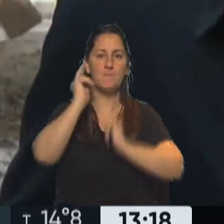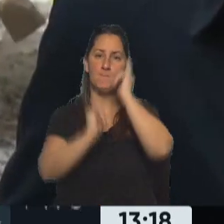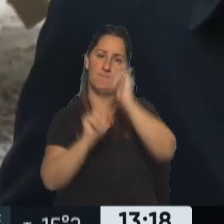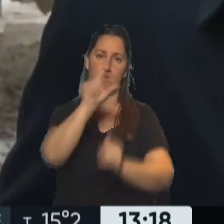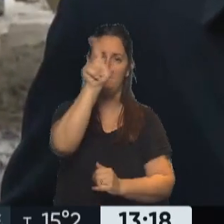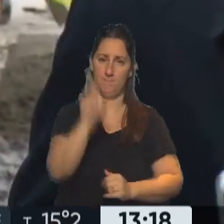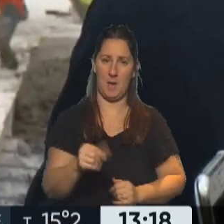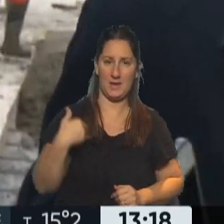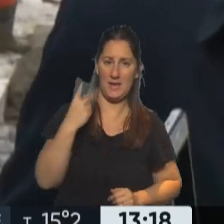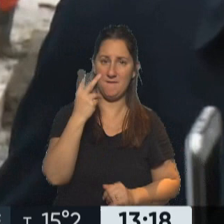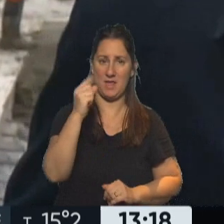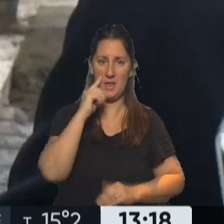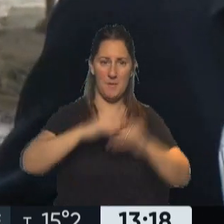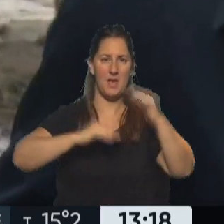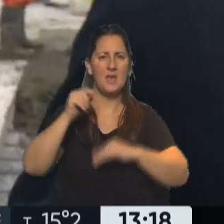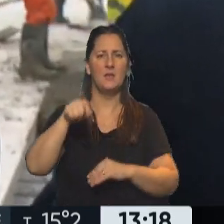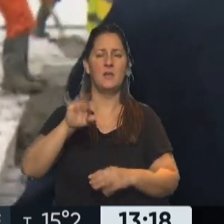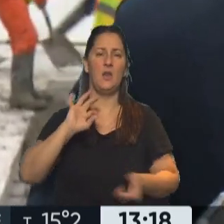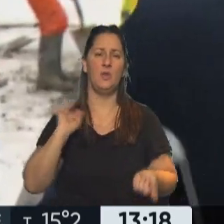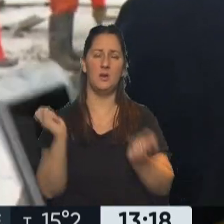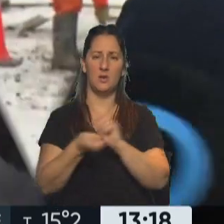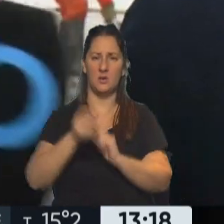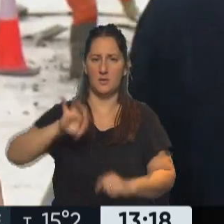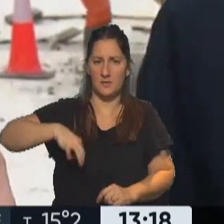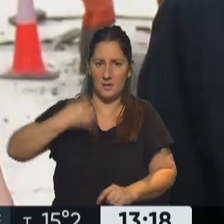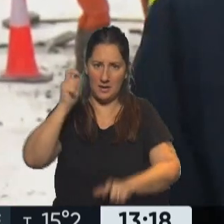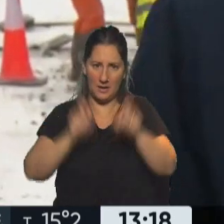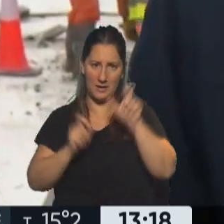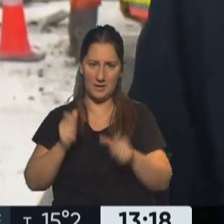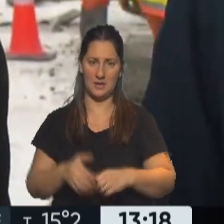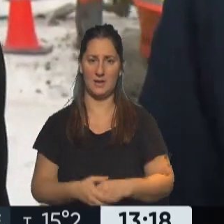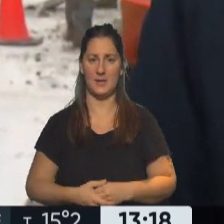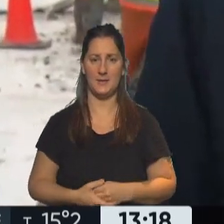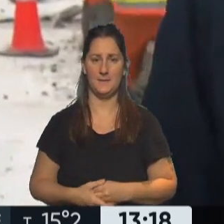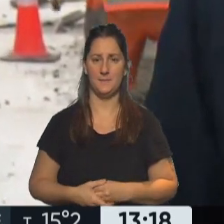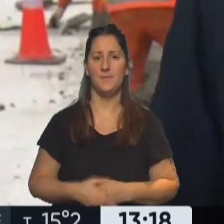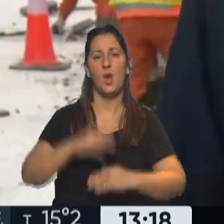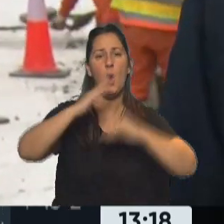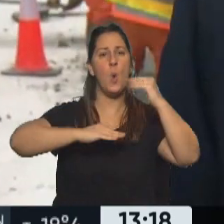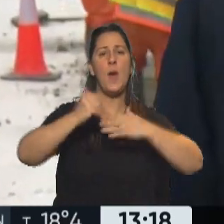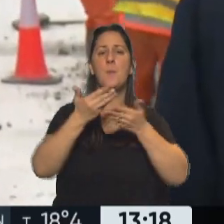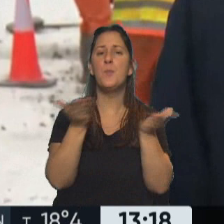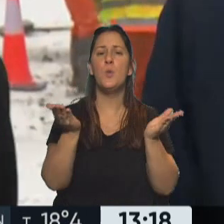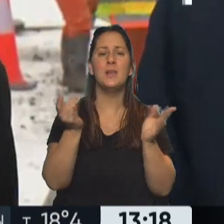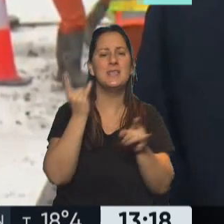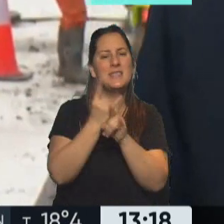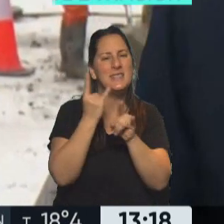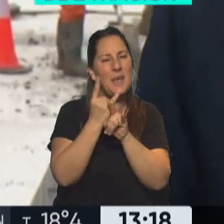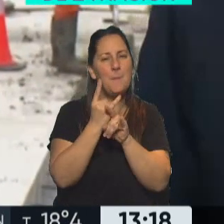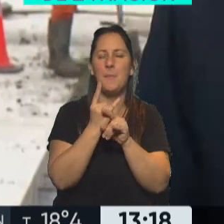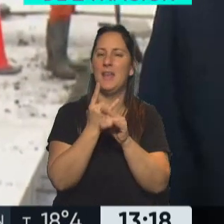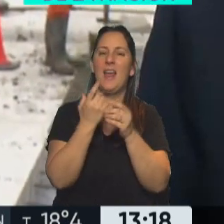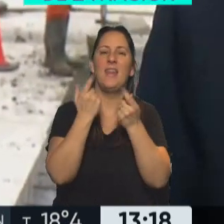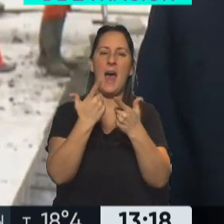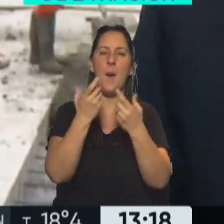en todo el país. ¿Y de qué manera esto le cambia la vida cotidiana a la gente? Bueno, es que la obra pública siempre es mejor condición de vida